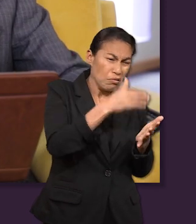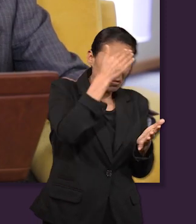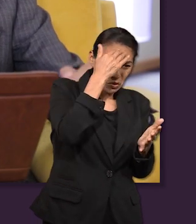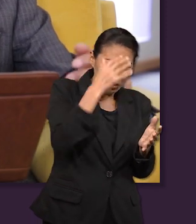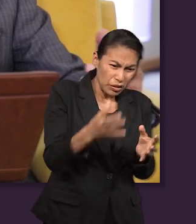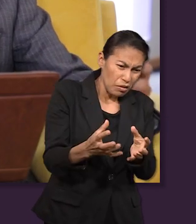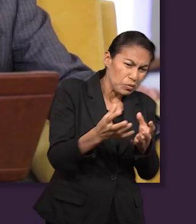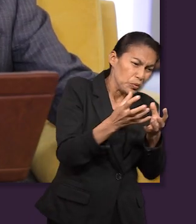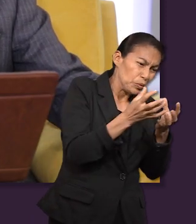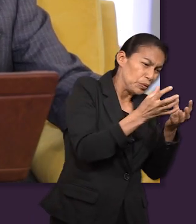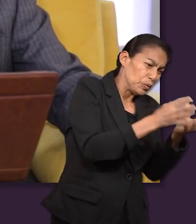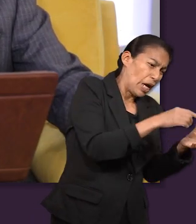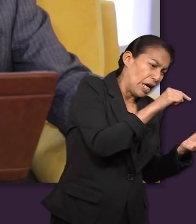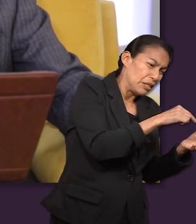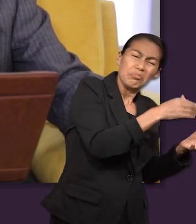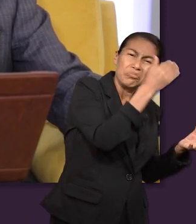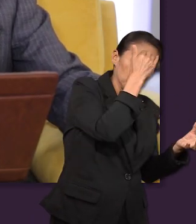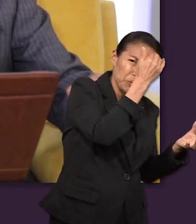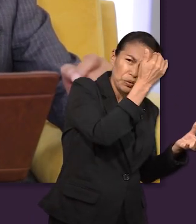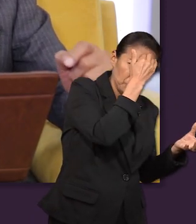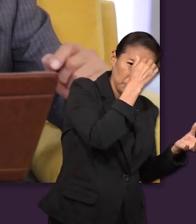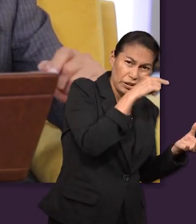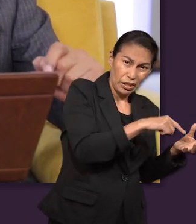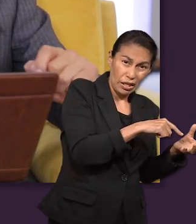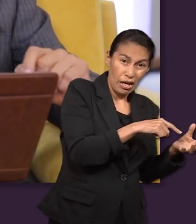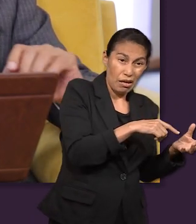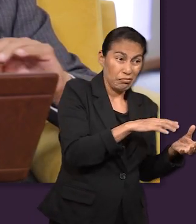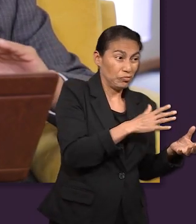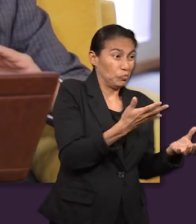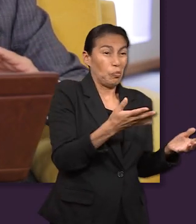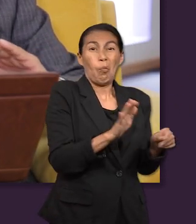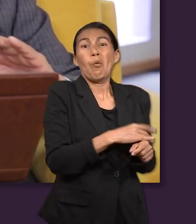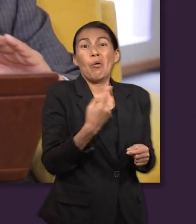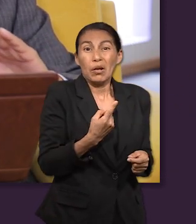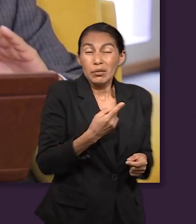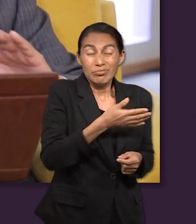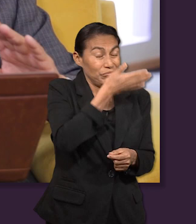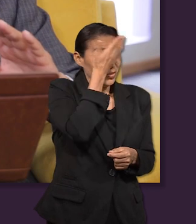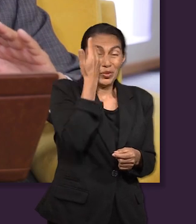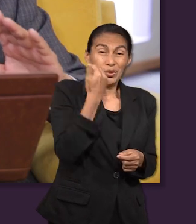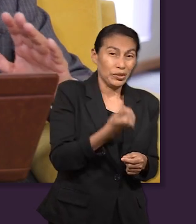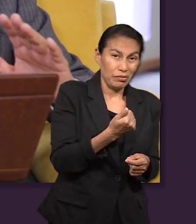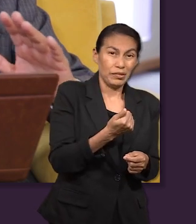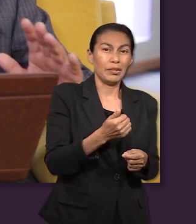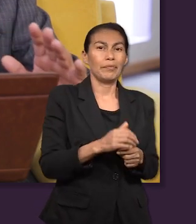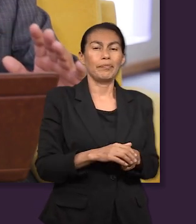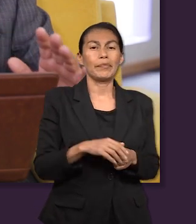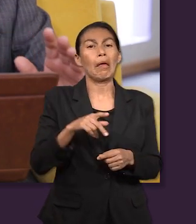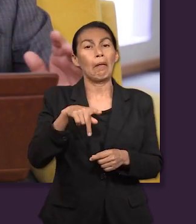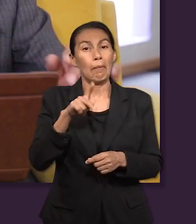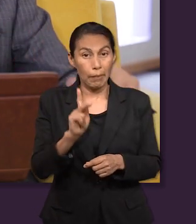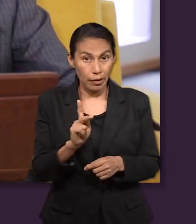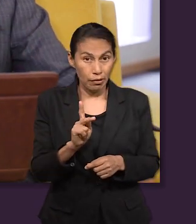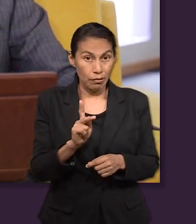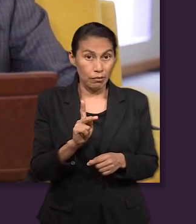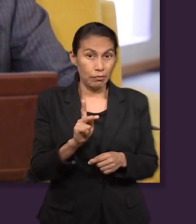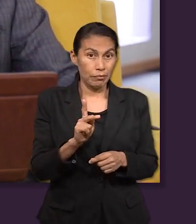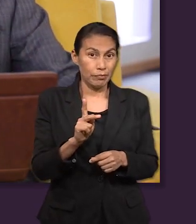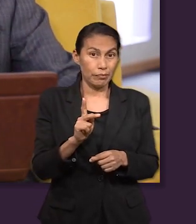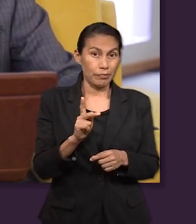nación que era la más grande de sus días. Él fue llevado allí y no tenía idea de por qué había sido llevado ahí.